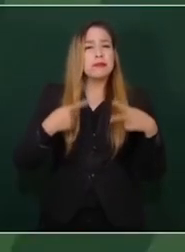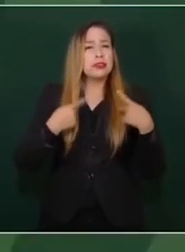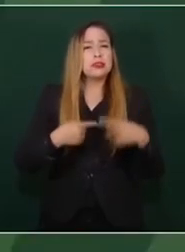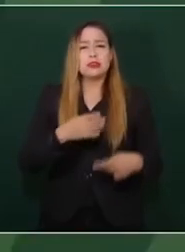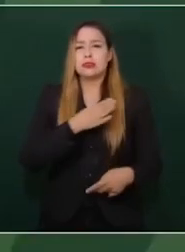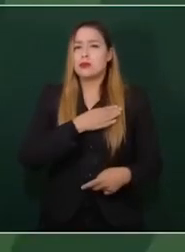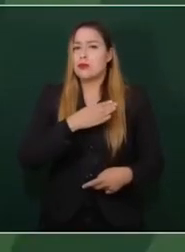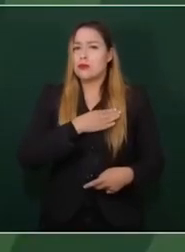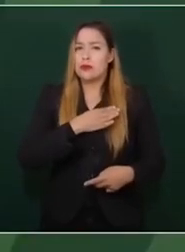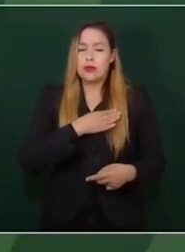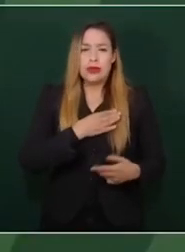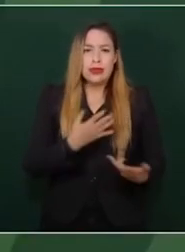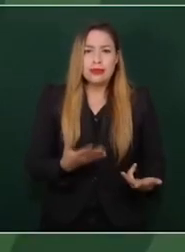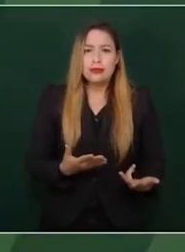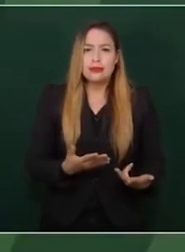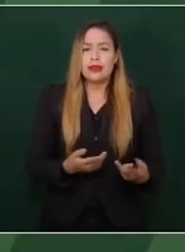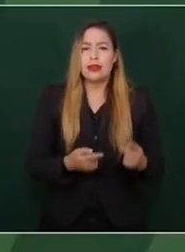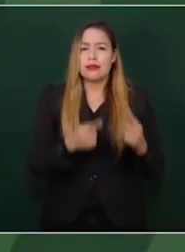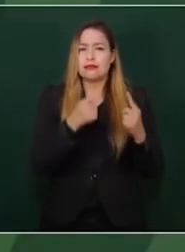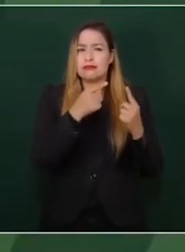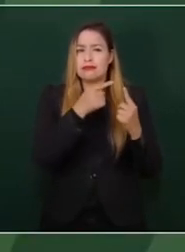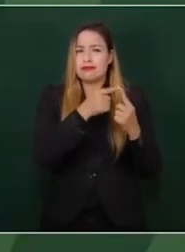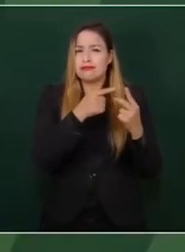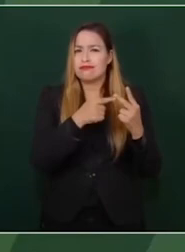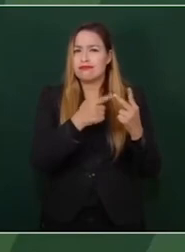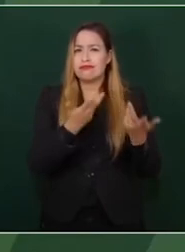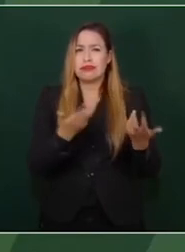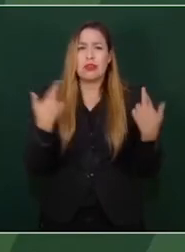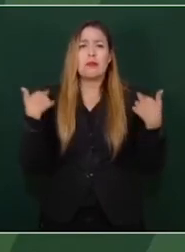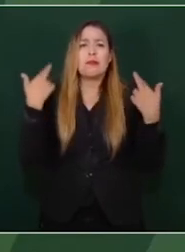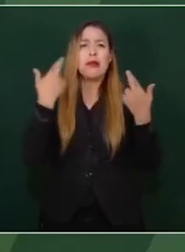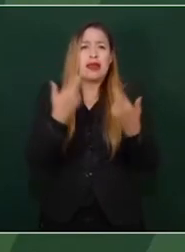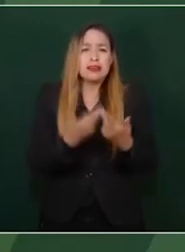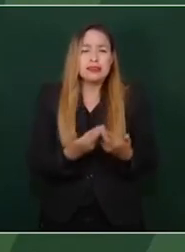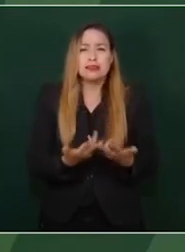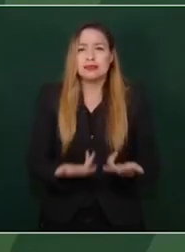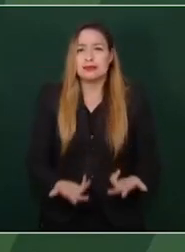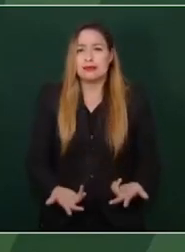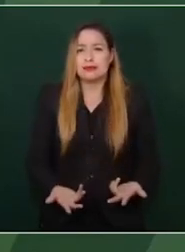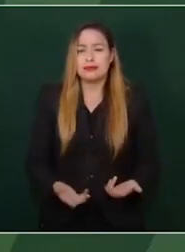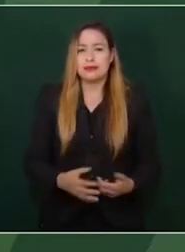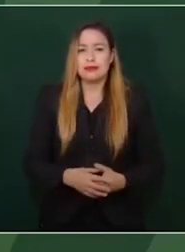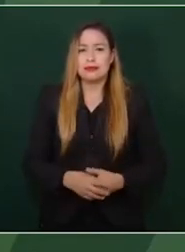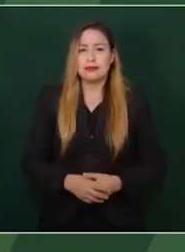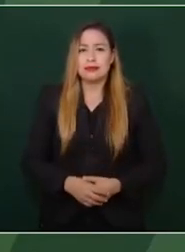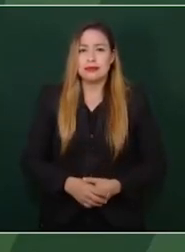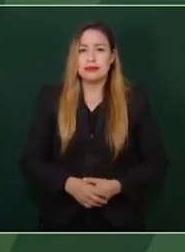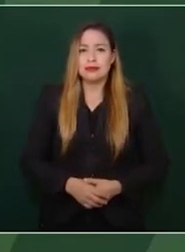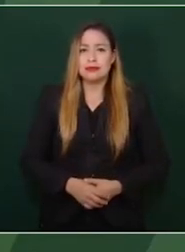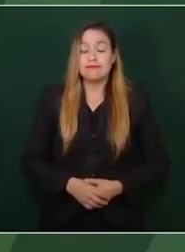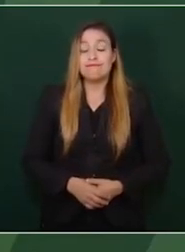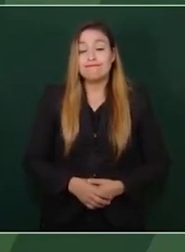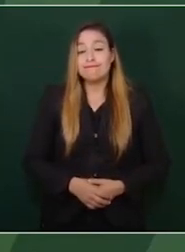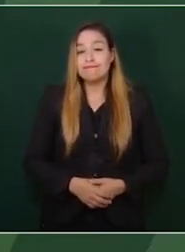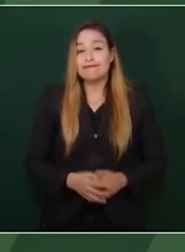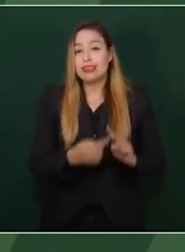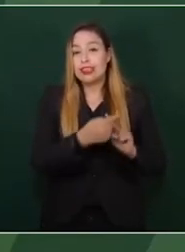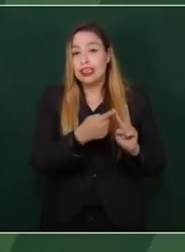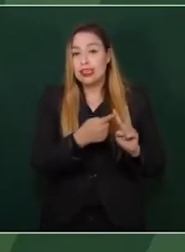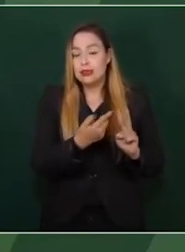muy buena, un maestro, su esposa, y pues como padres